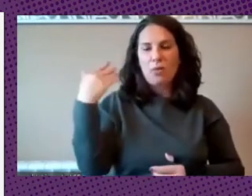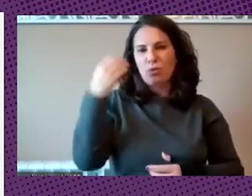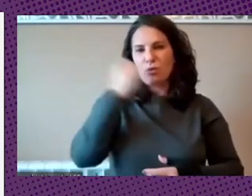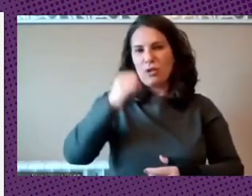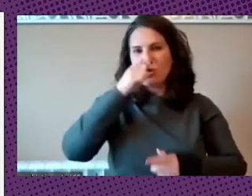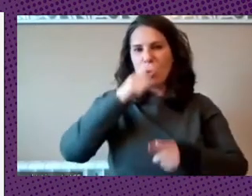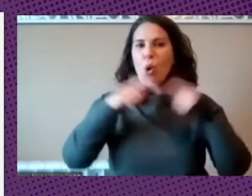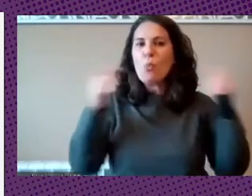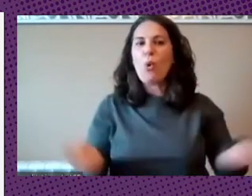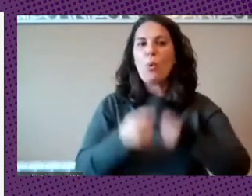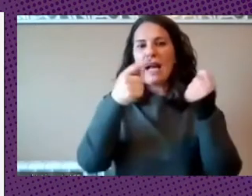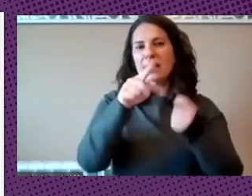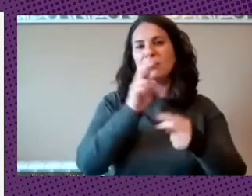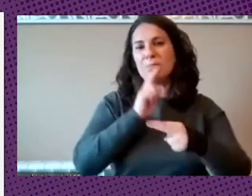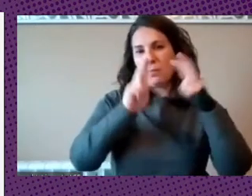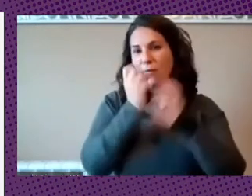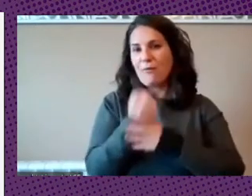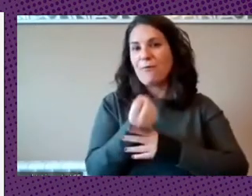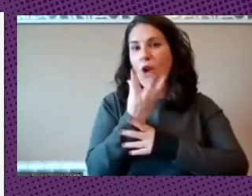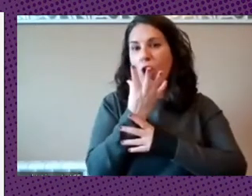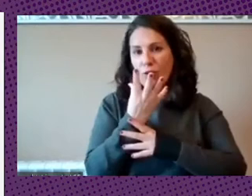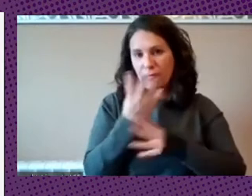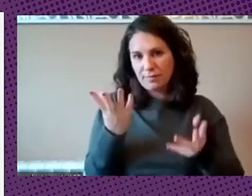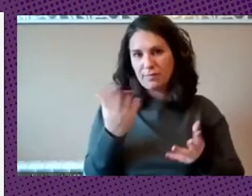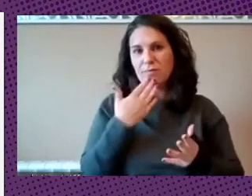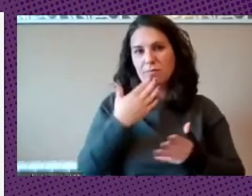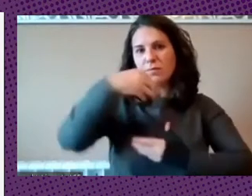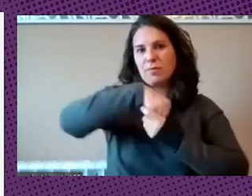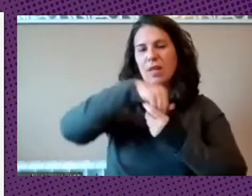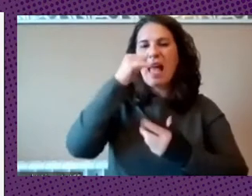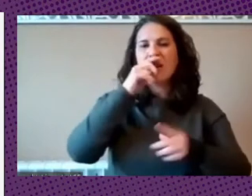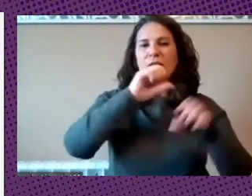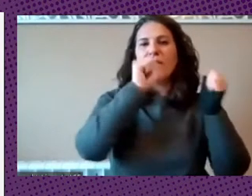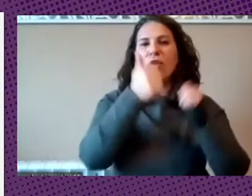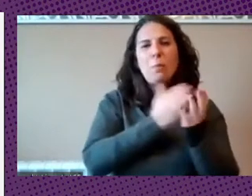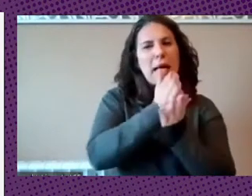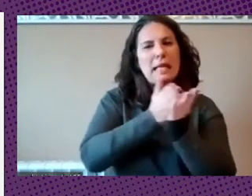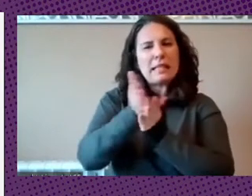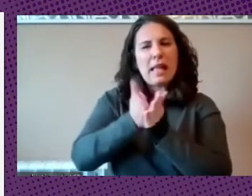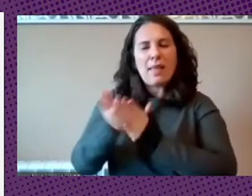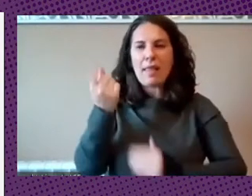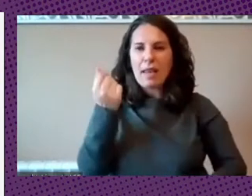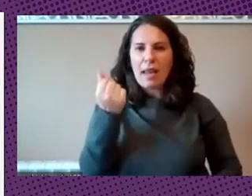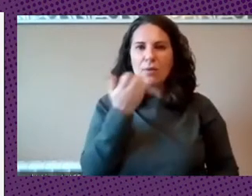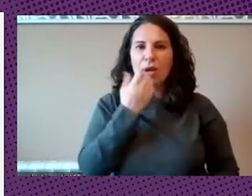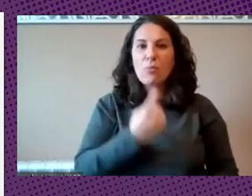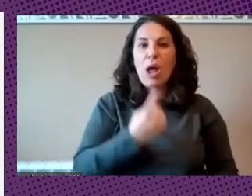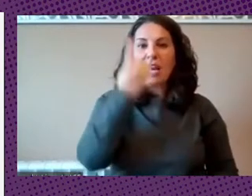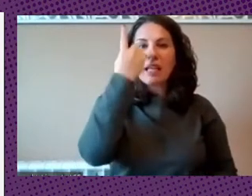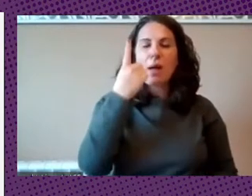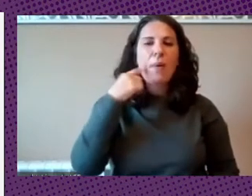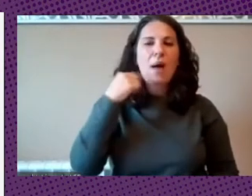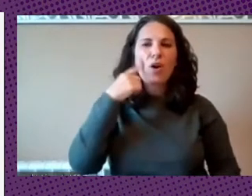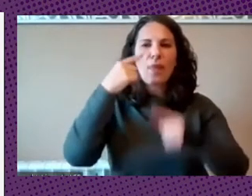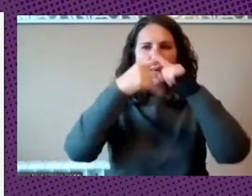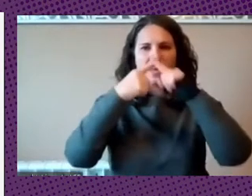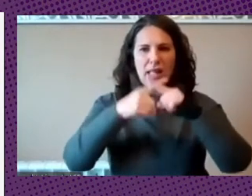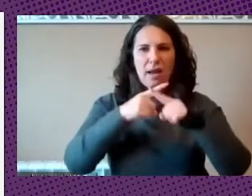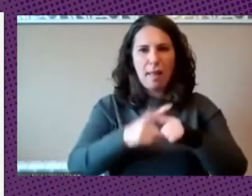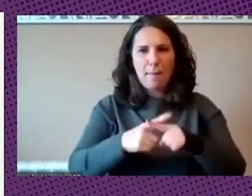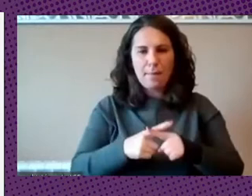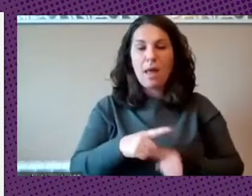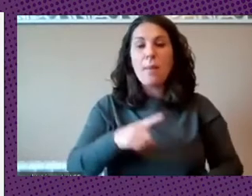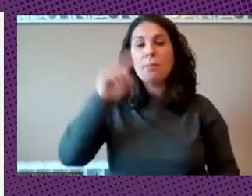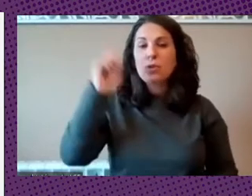donde mostraba todo el tipo de instrumentos de dinero y ustedes pueden ver el Banco de Amsterdam arriba pero también pueden